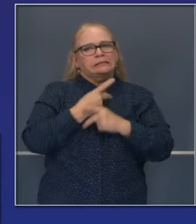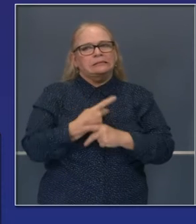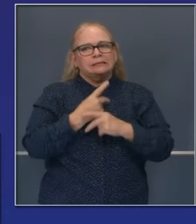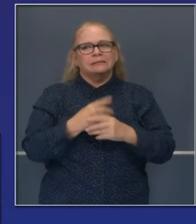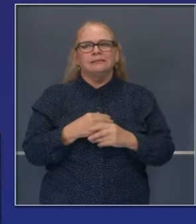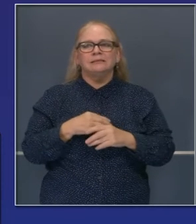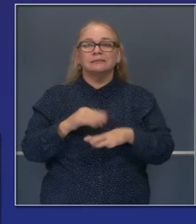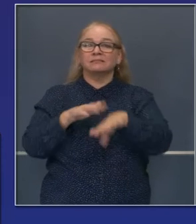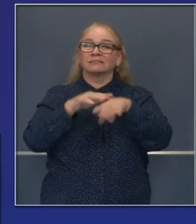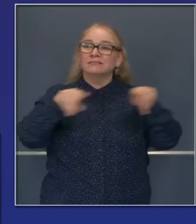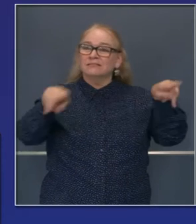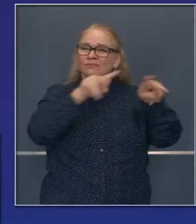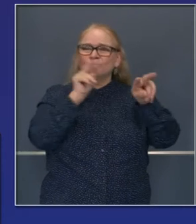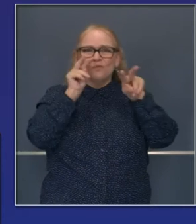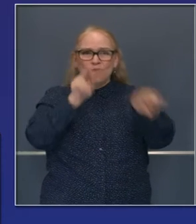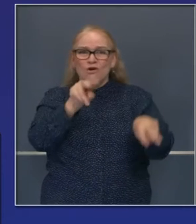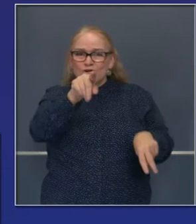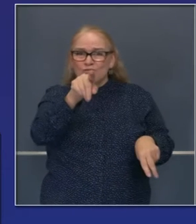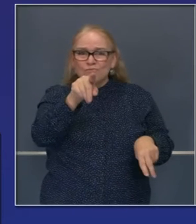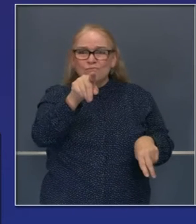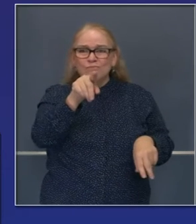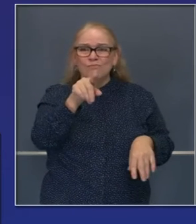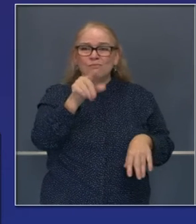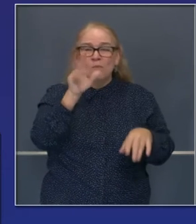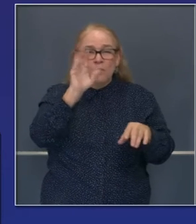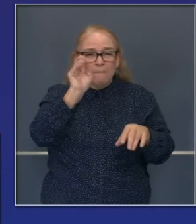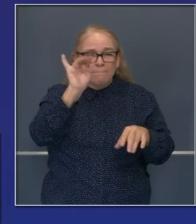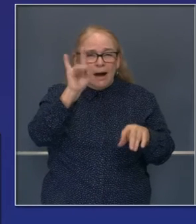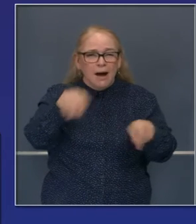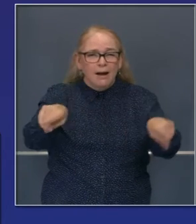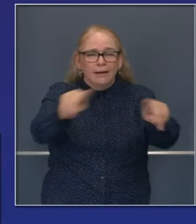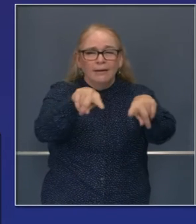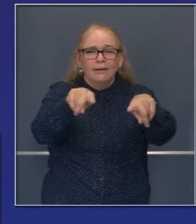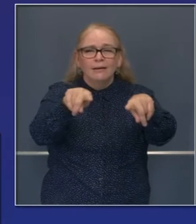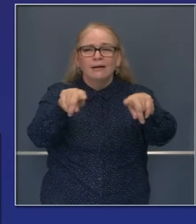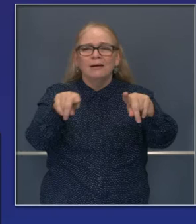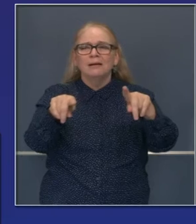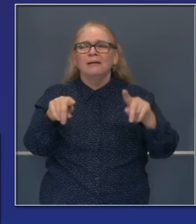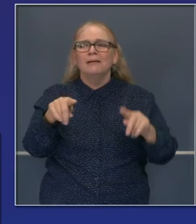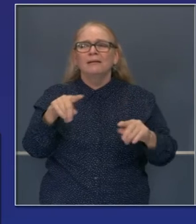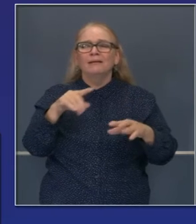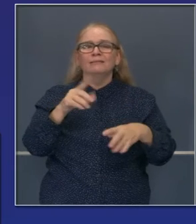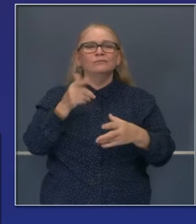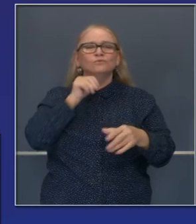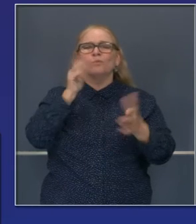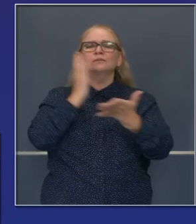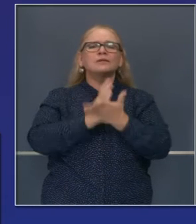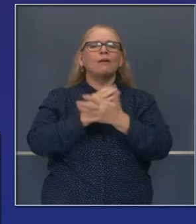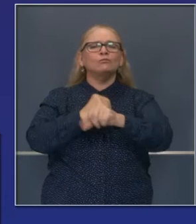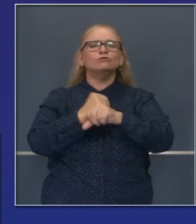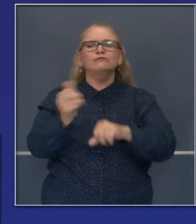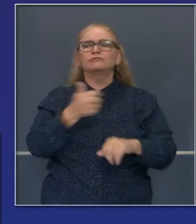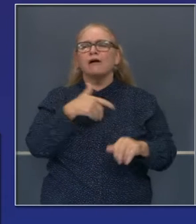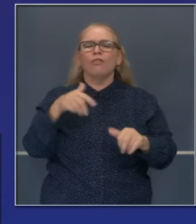sombrío de la labor que tenemos enfrente de nosotros. Hablando de labor por hacer,